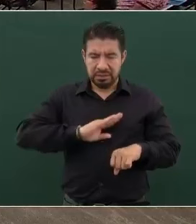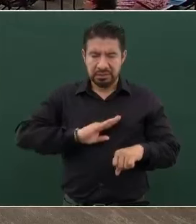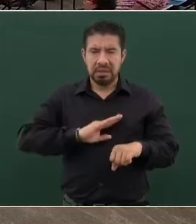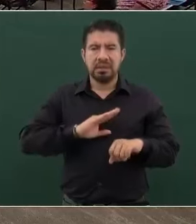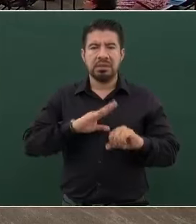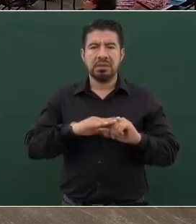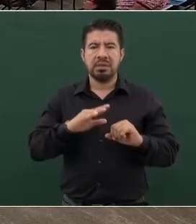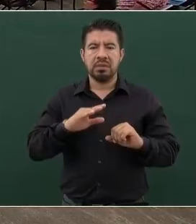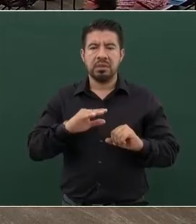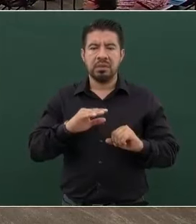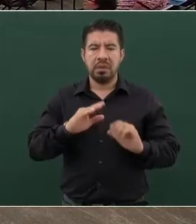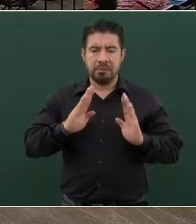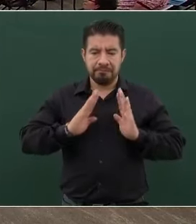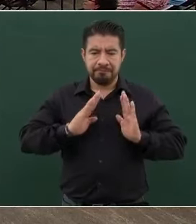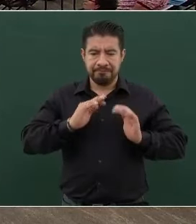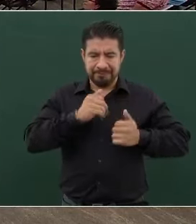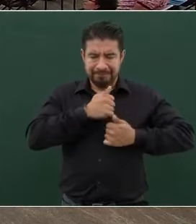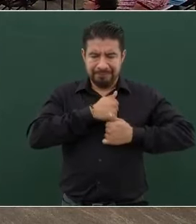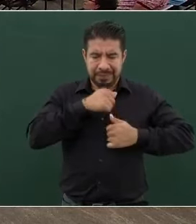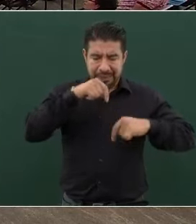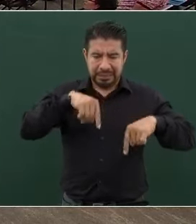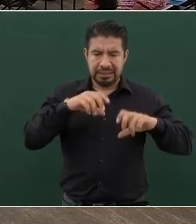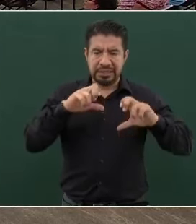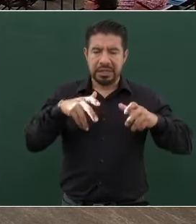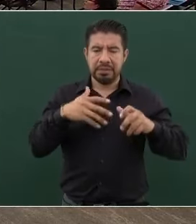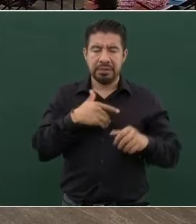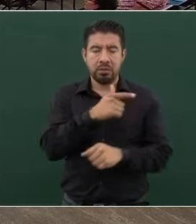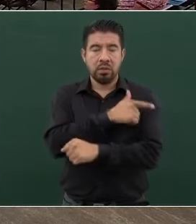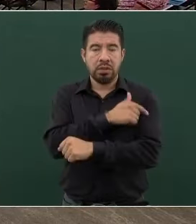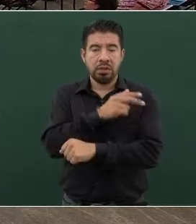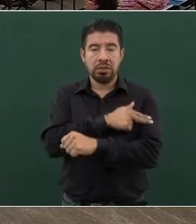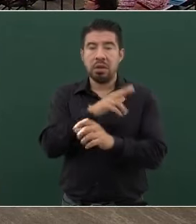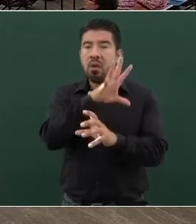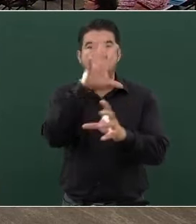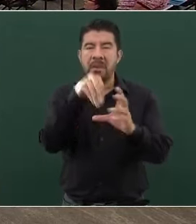Fuerzas Armadas en Chiapas y Guardia Nacional?